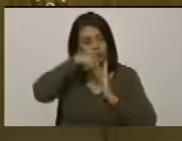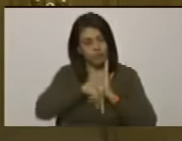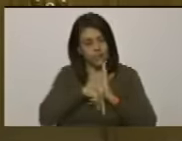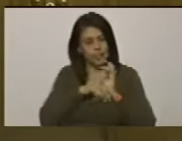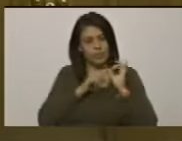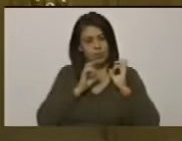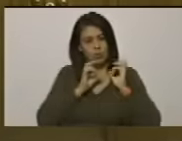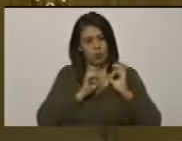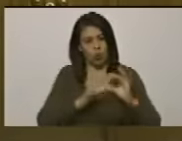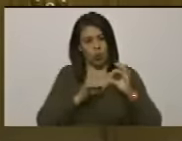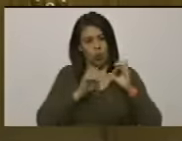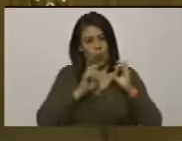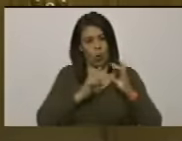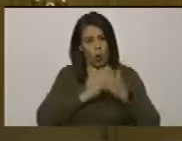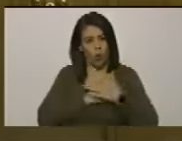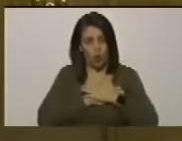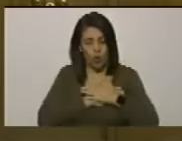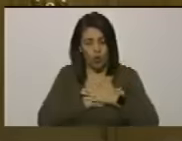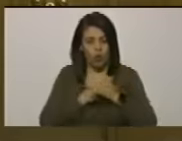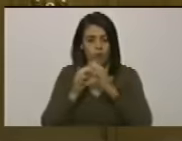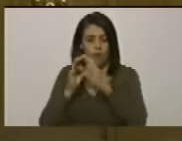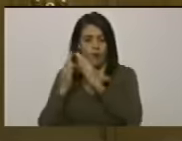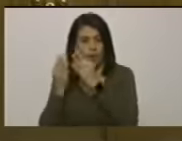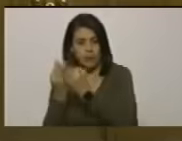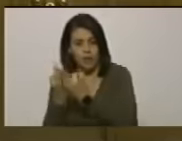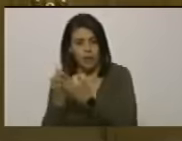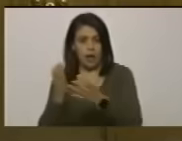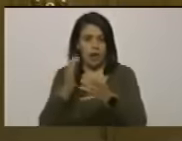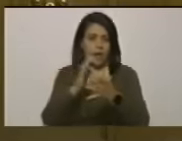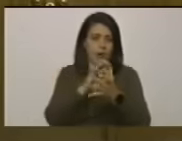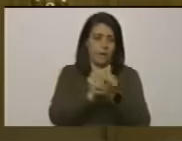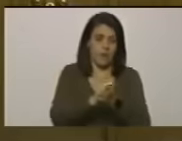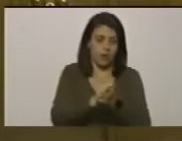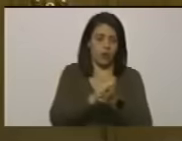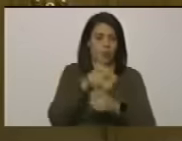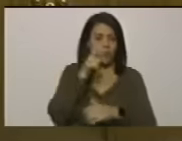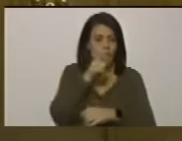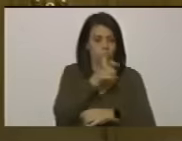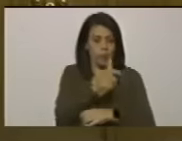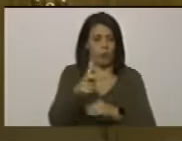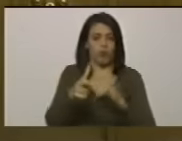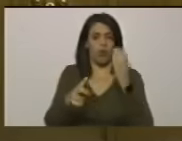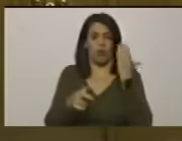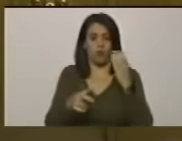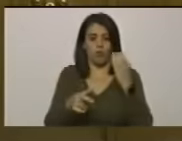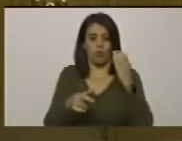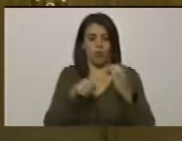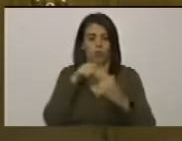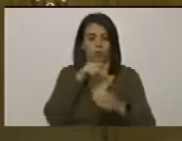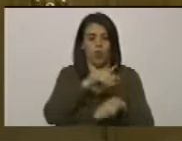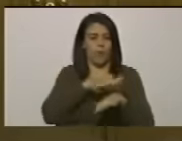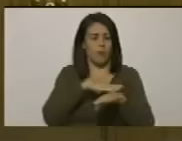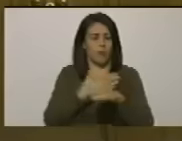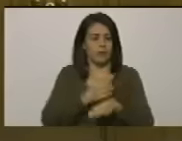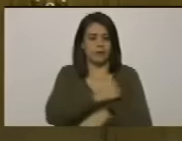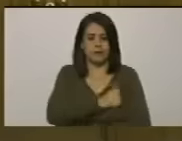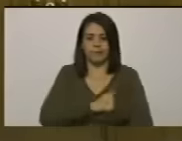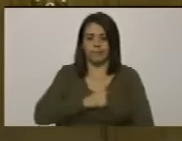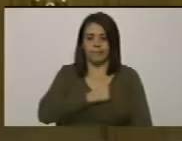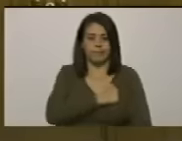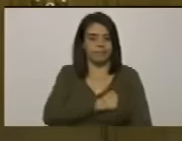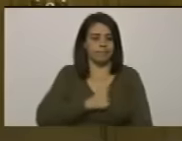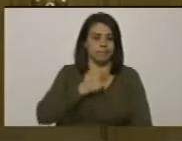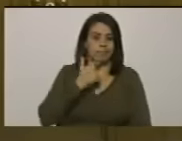pesar a los familiares amigos y al pueblo colombiano por el lamentable